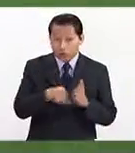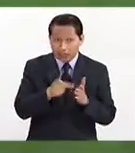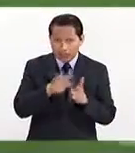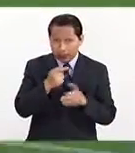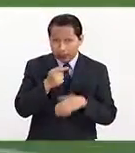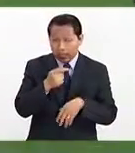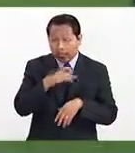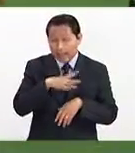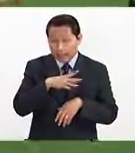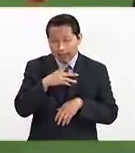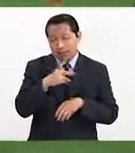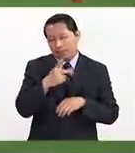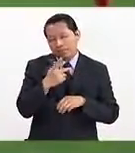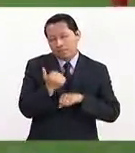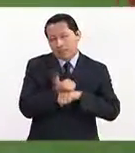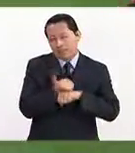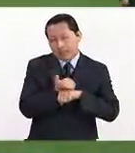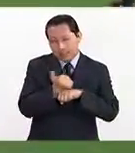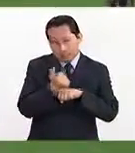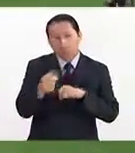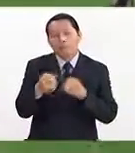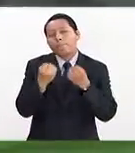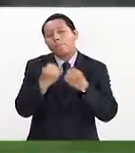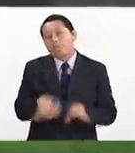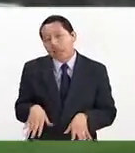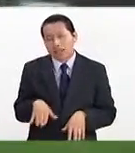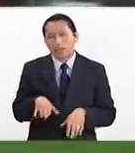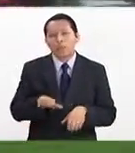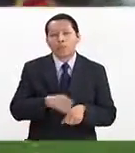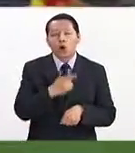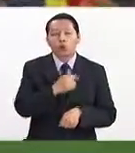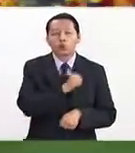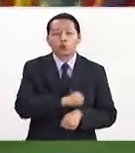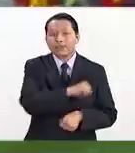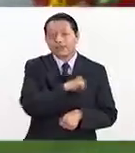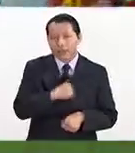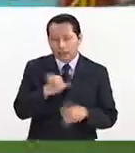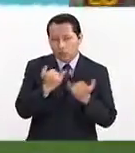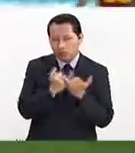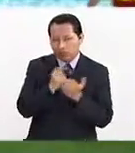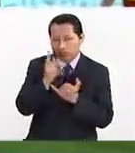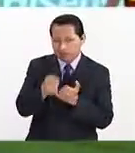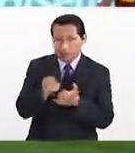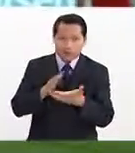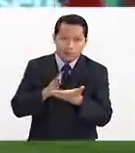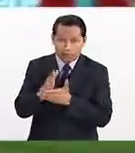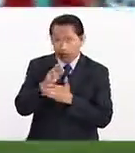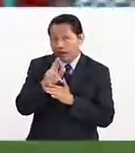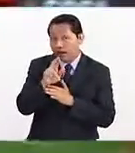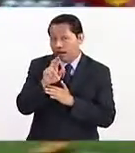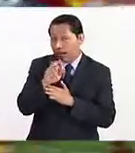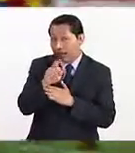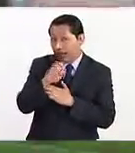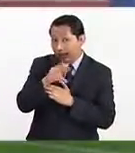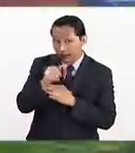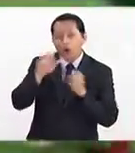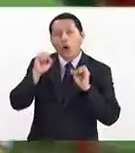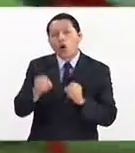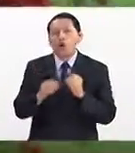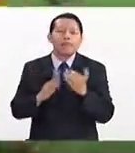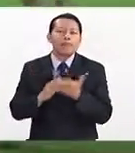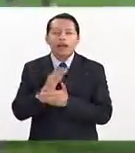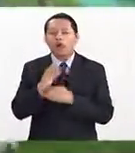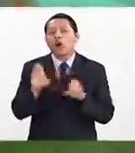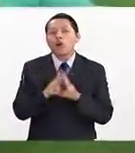se perdería el último encuentro que va contra Suiza y ahí se va a definir si ellos irían al repechaje o en una de esas podrían entrar